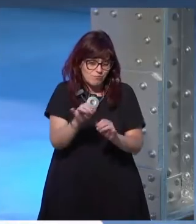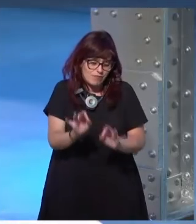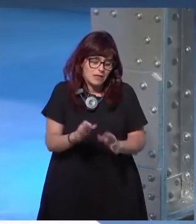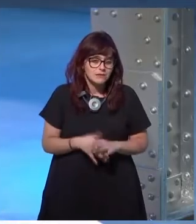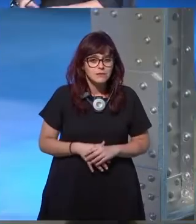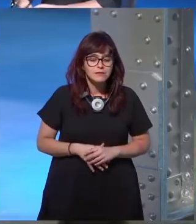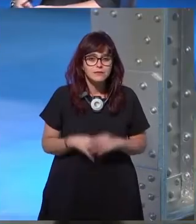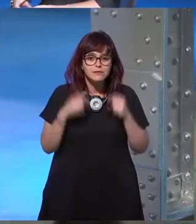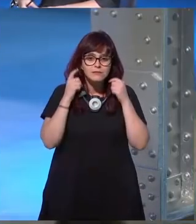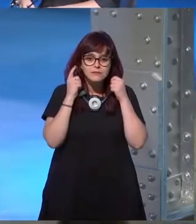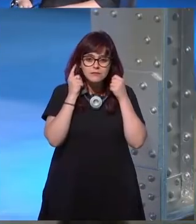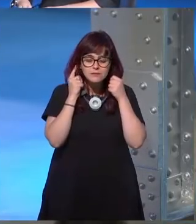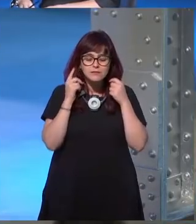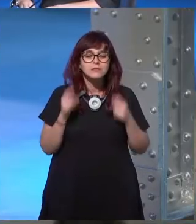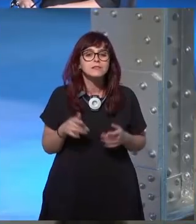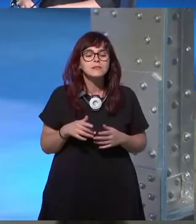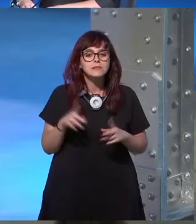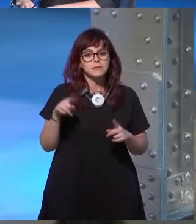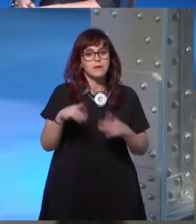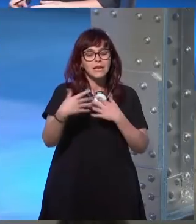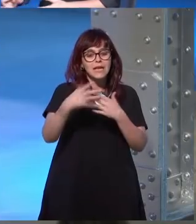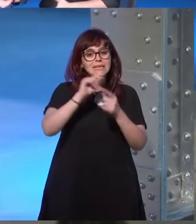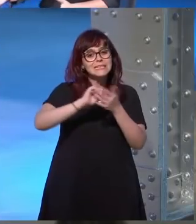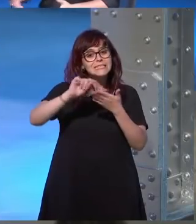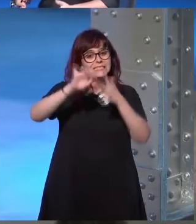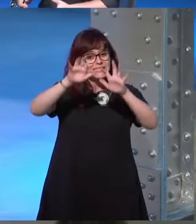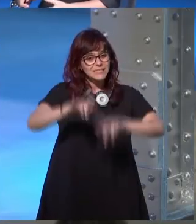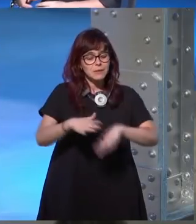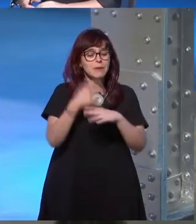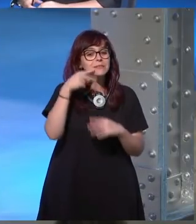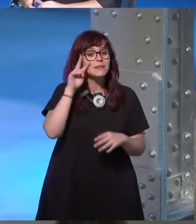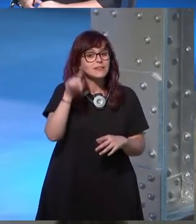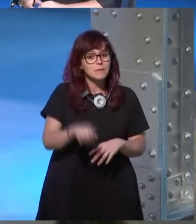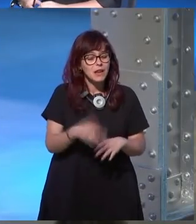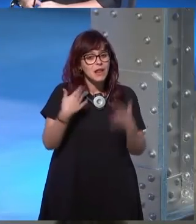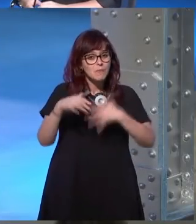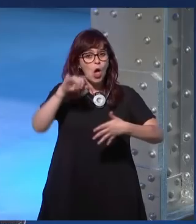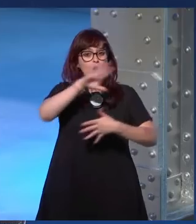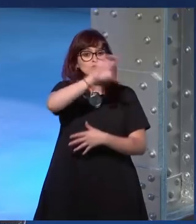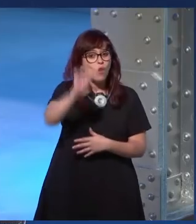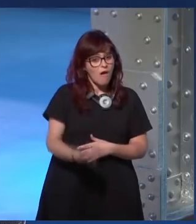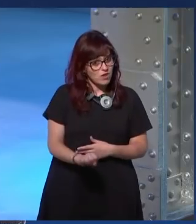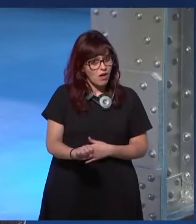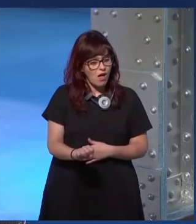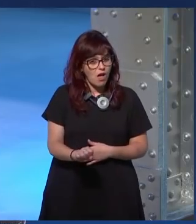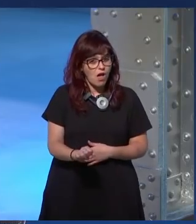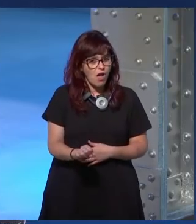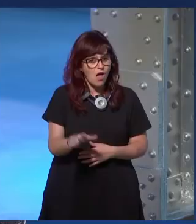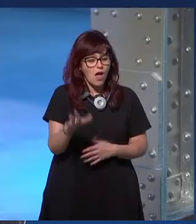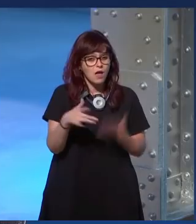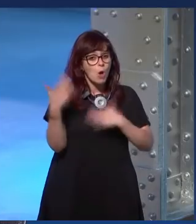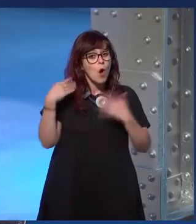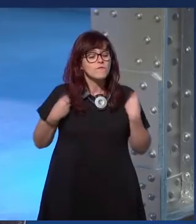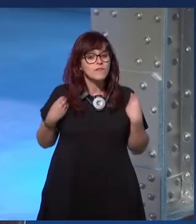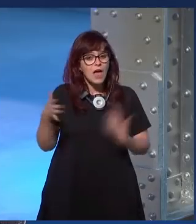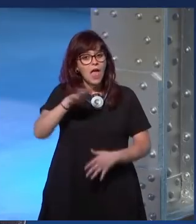otras cosas que afectan tu forma de escribir imagino que es la experiencia que pasaste en Sudáfrica que ella vivió en